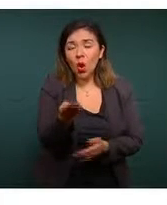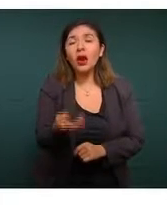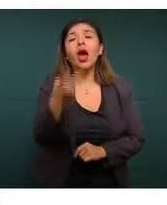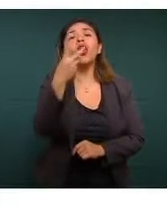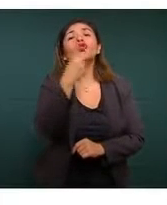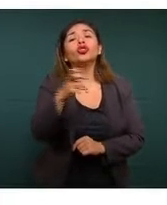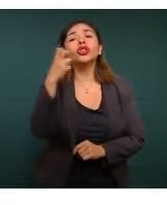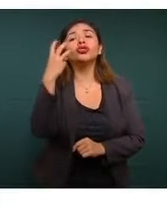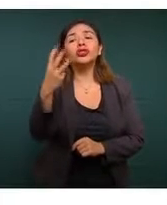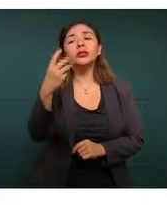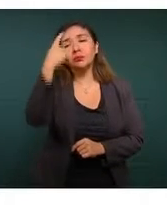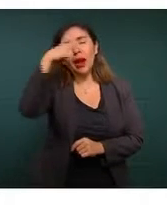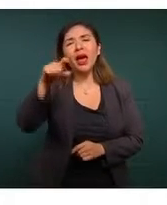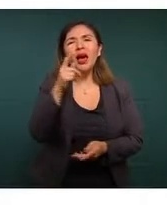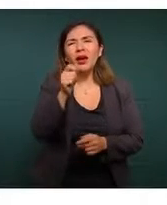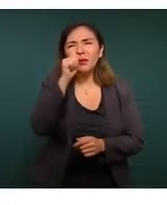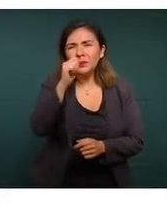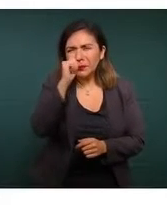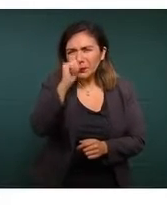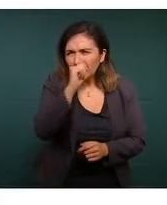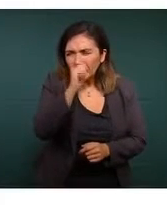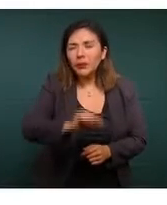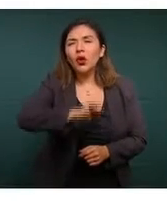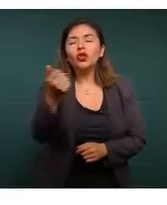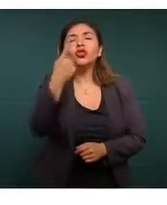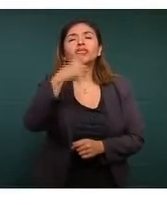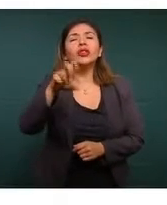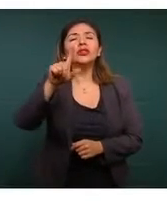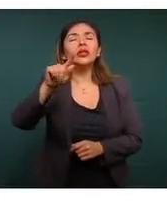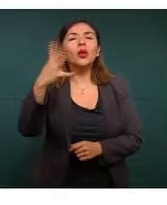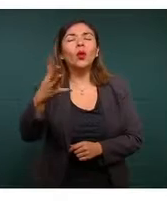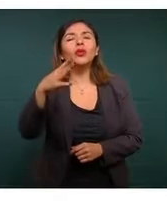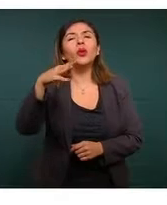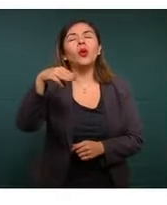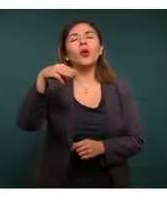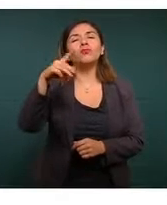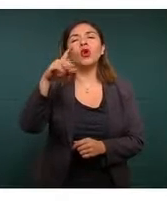213 de metanfetaminas, 174 de cocaína.